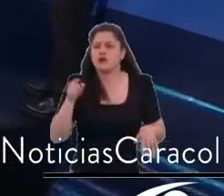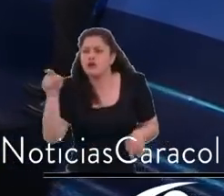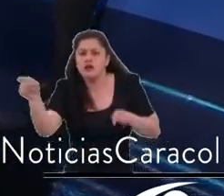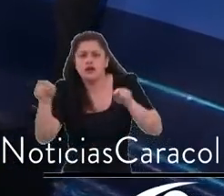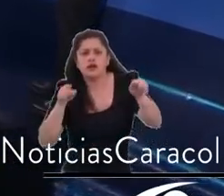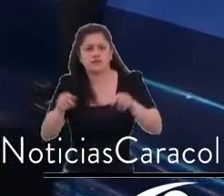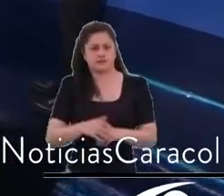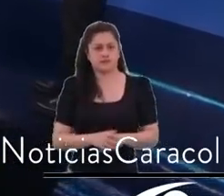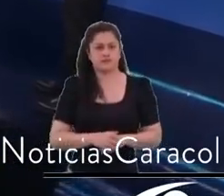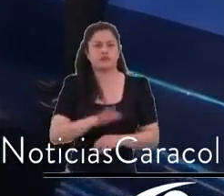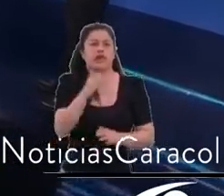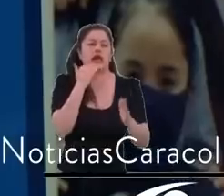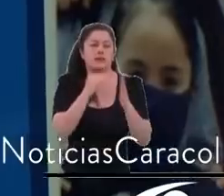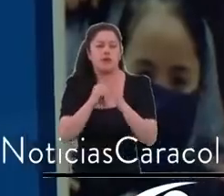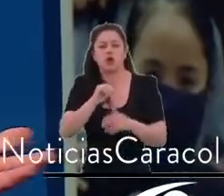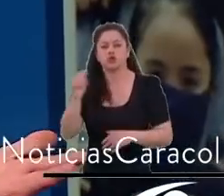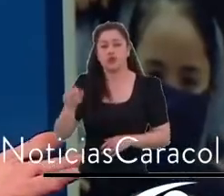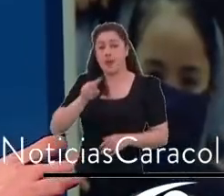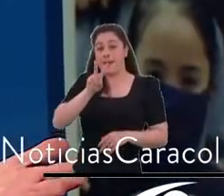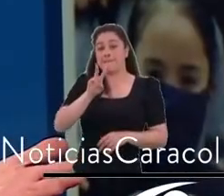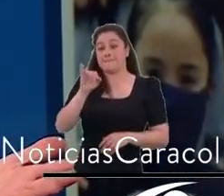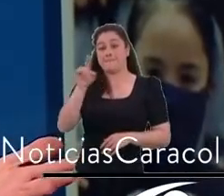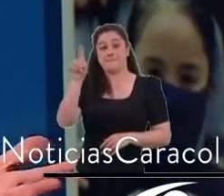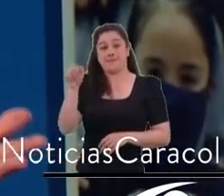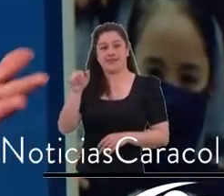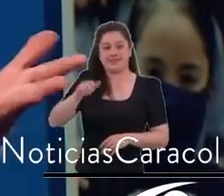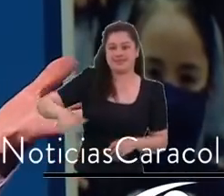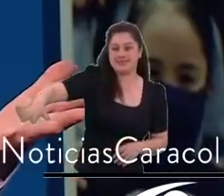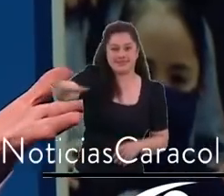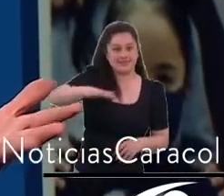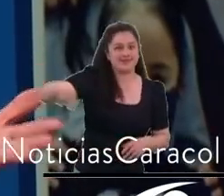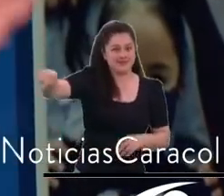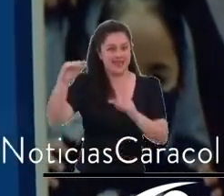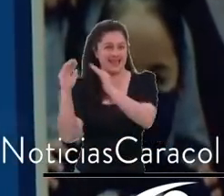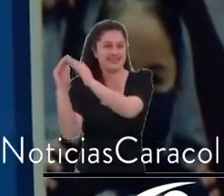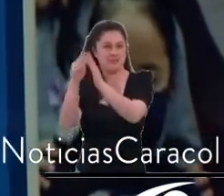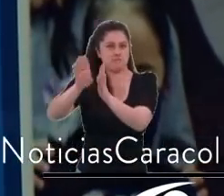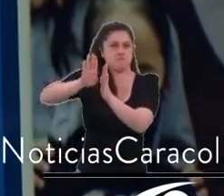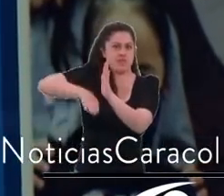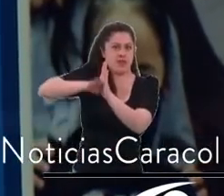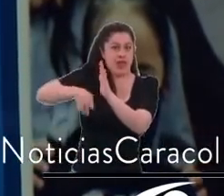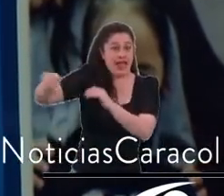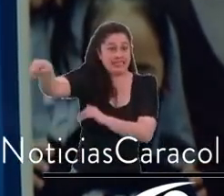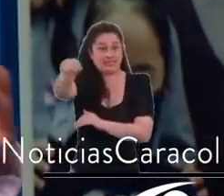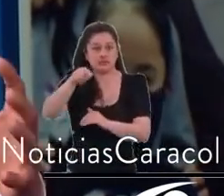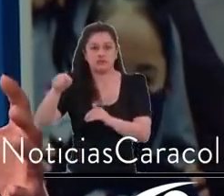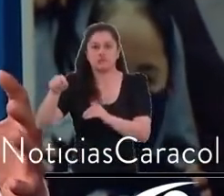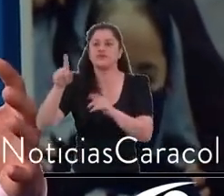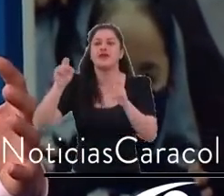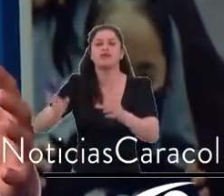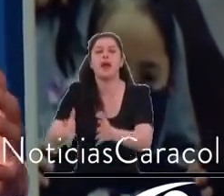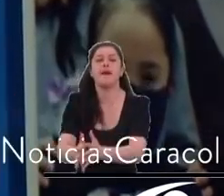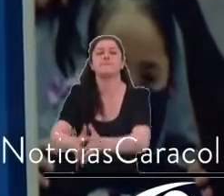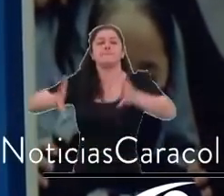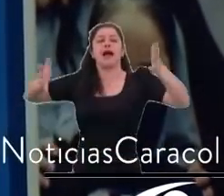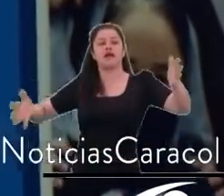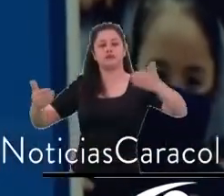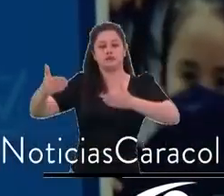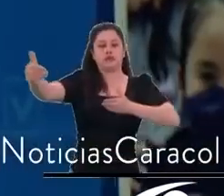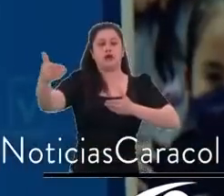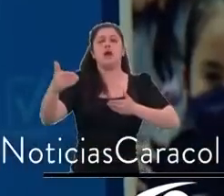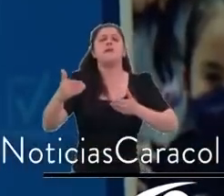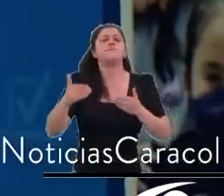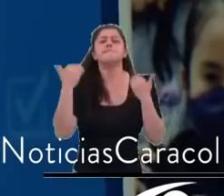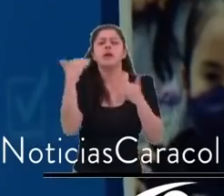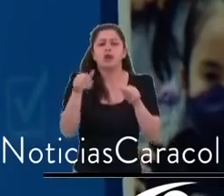humilde, la de la clase media bogotana, tenga un área mínima, tenga 42 metros cuadrados al menos, pero no solamente tenga un área mínima, sino